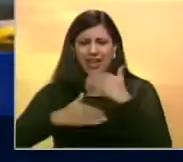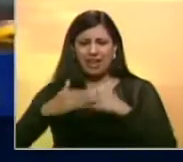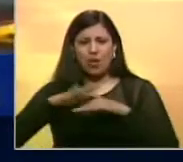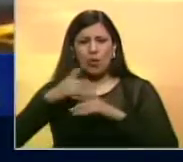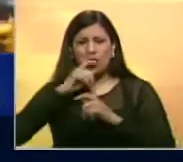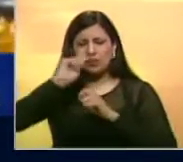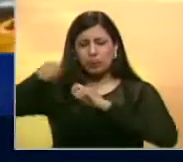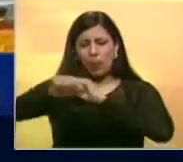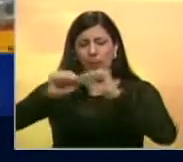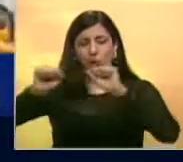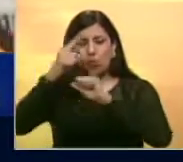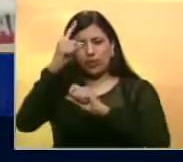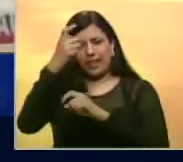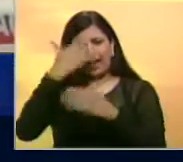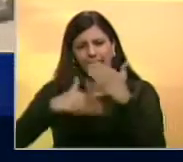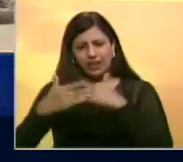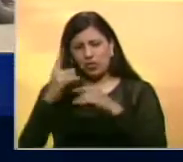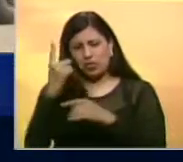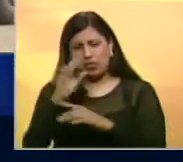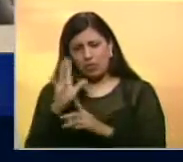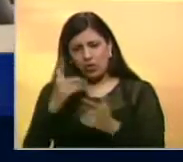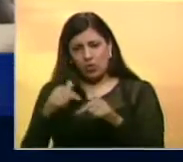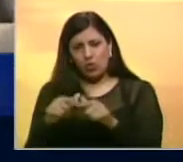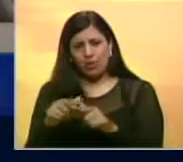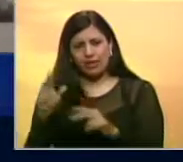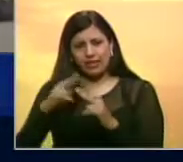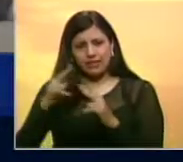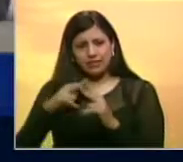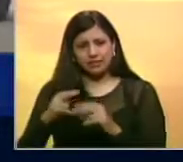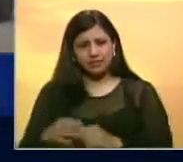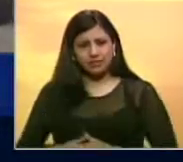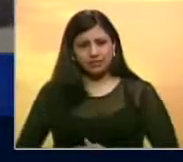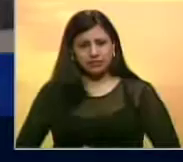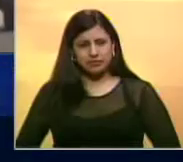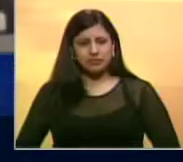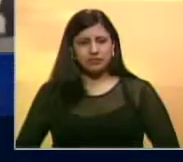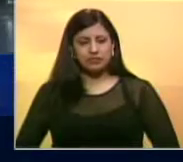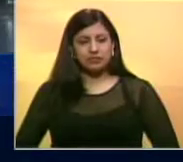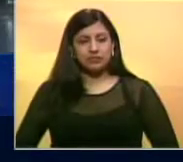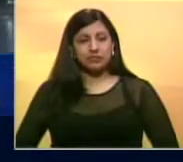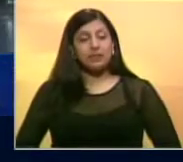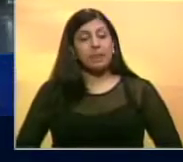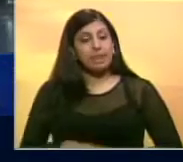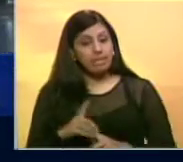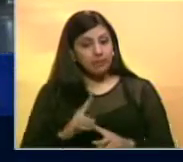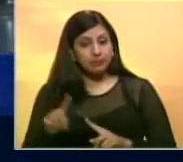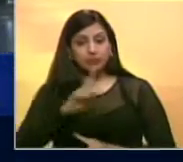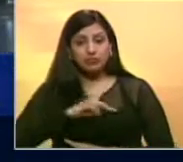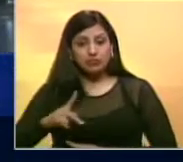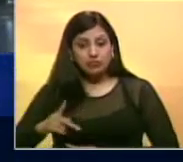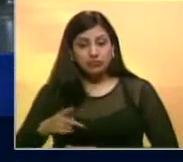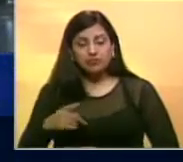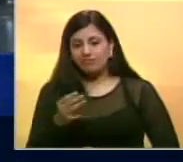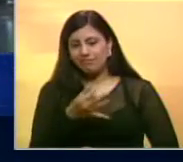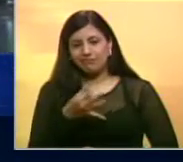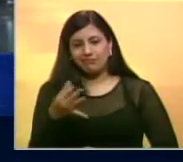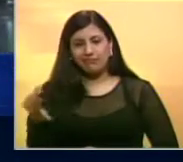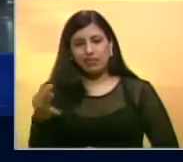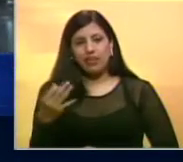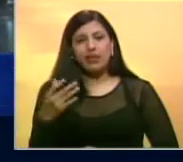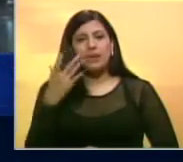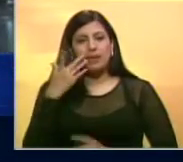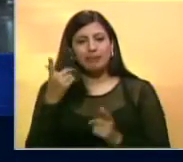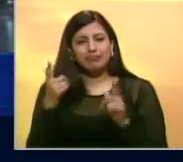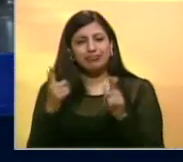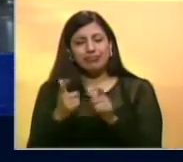manipulación de pólvora en el municipio Huásimos de Táchira. Y esto para nosotros ha sido un éxito ¿no? Estamos hablando